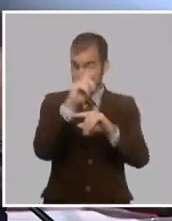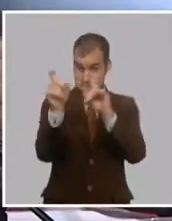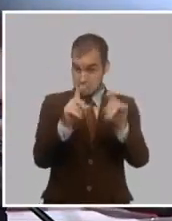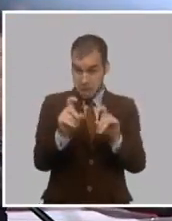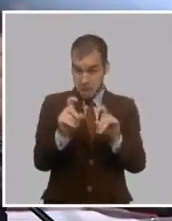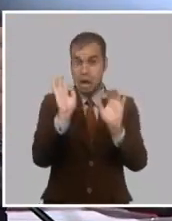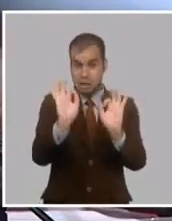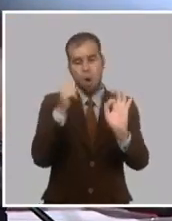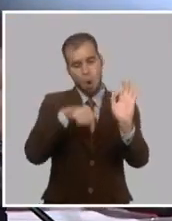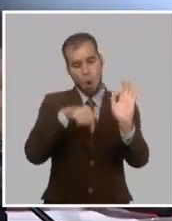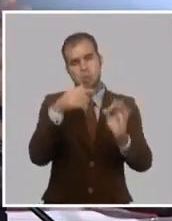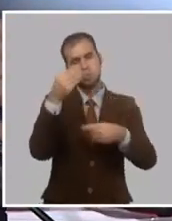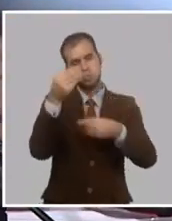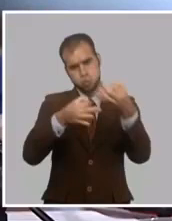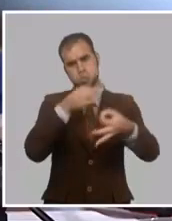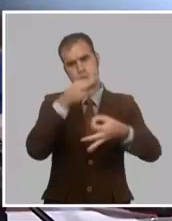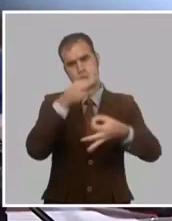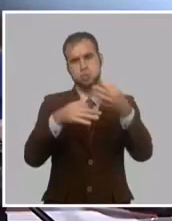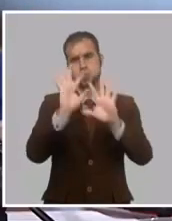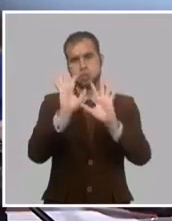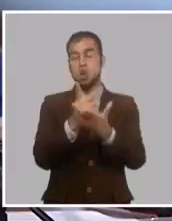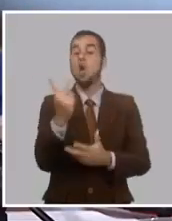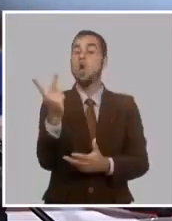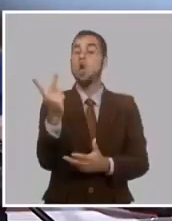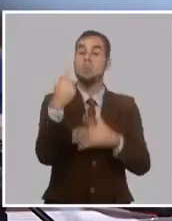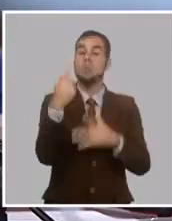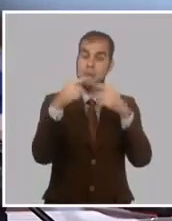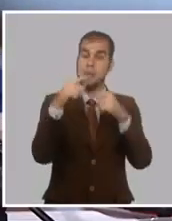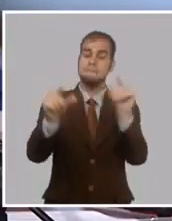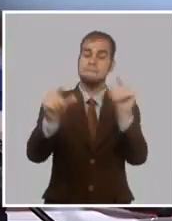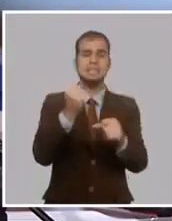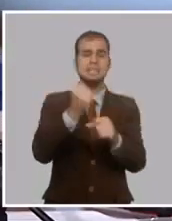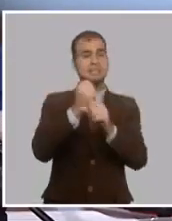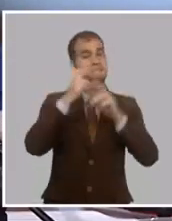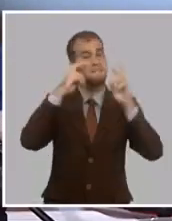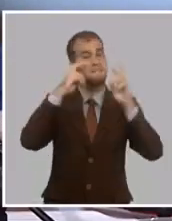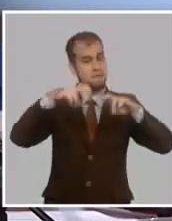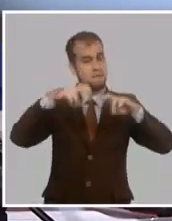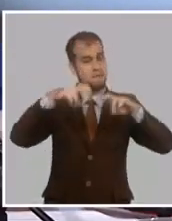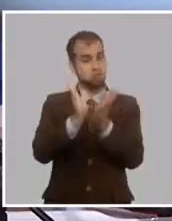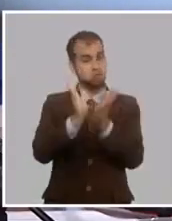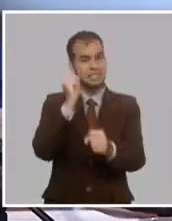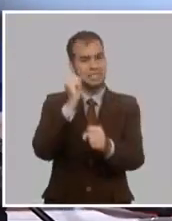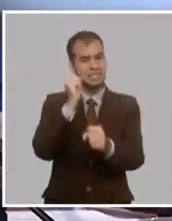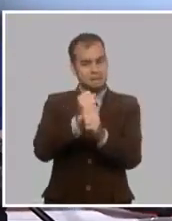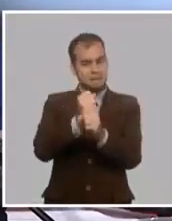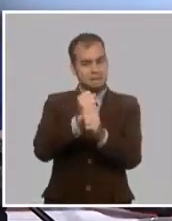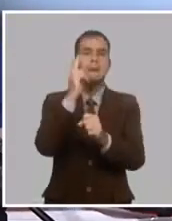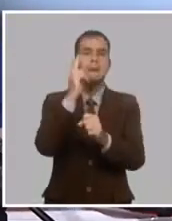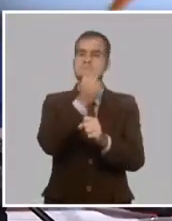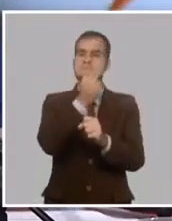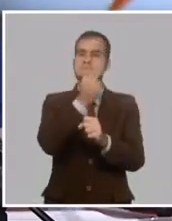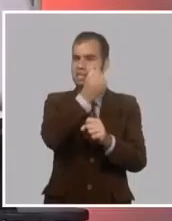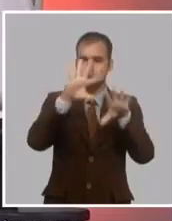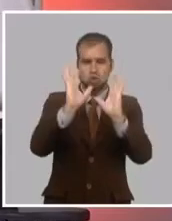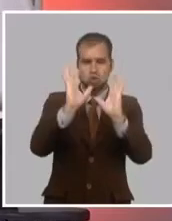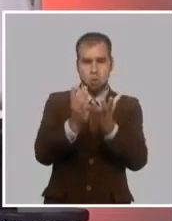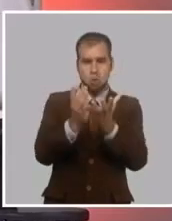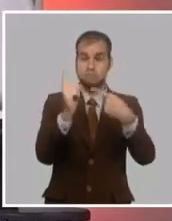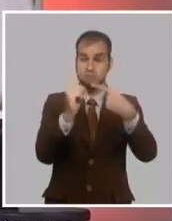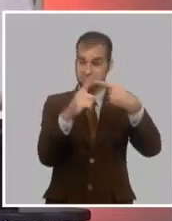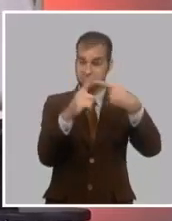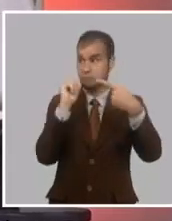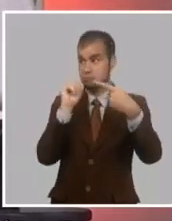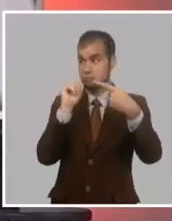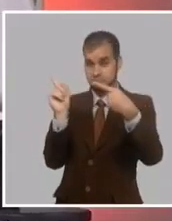estaremos llevando el análisis de hoy con dos importantes investigadores de su pensamiento y obra. Uno de ellos es el doctor Pedro Pablo Rodríguez